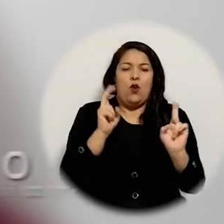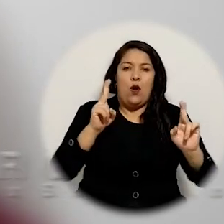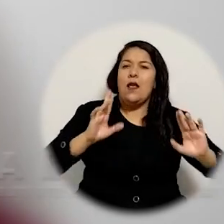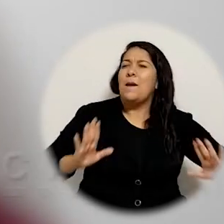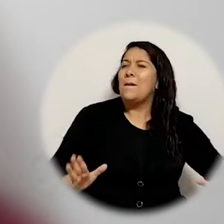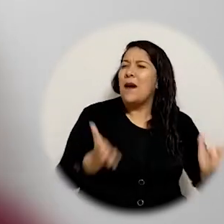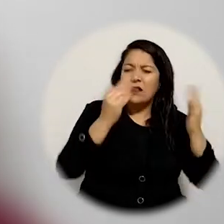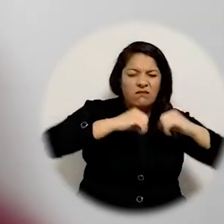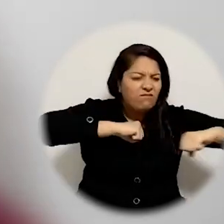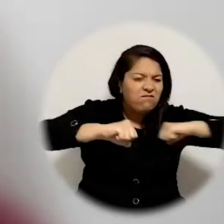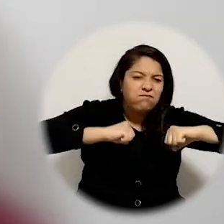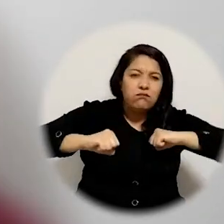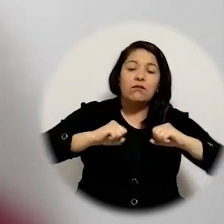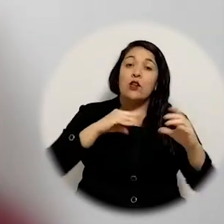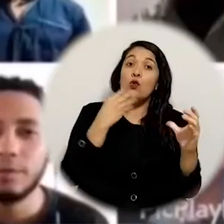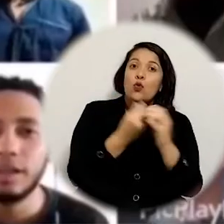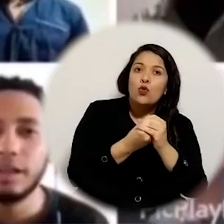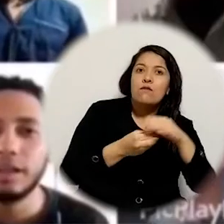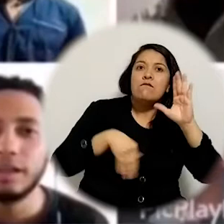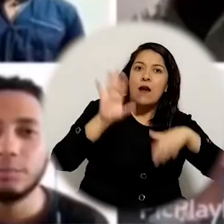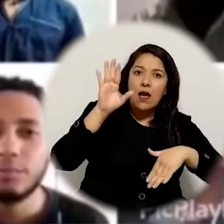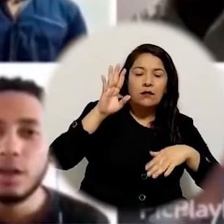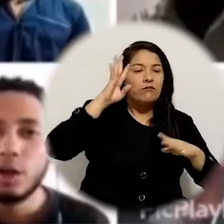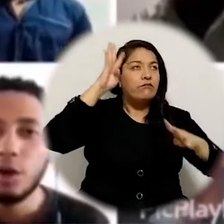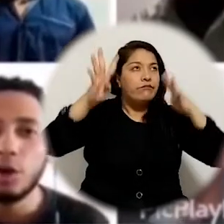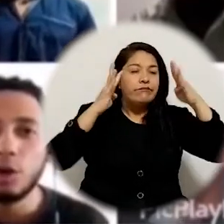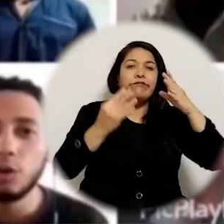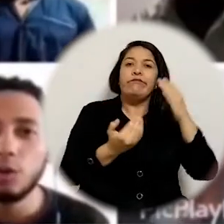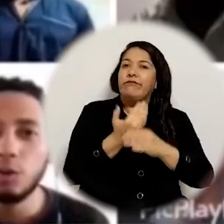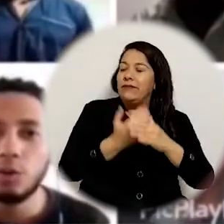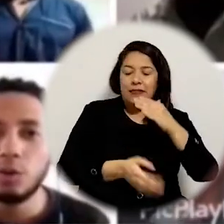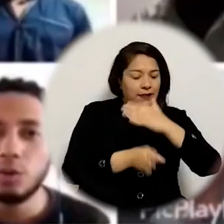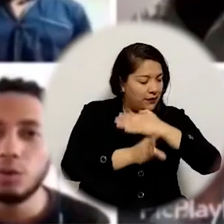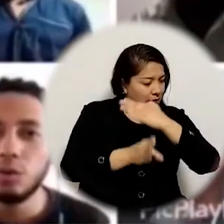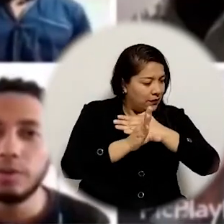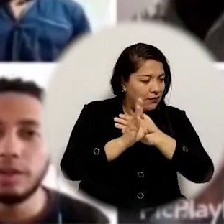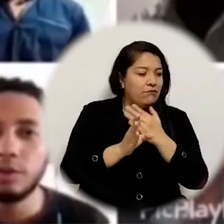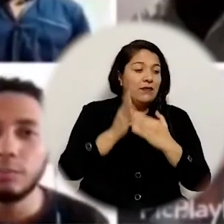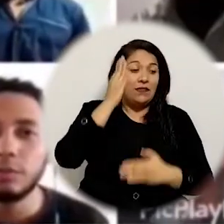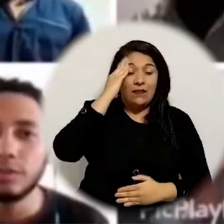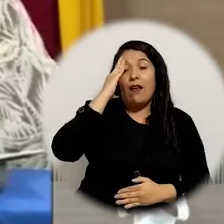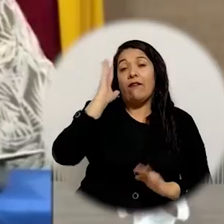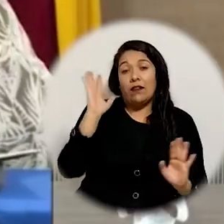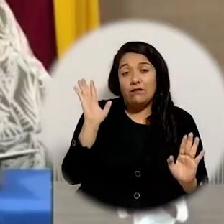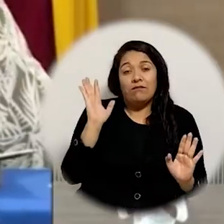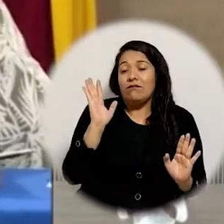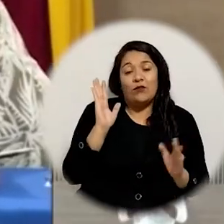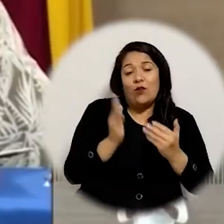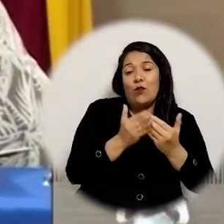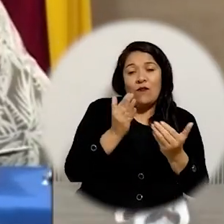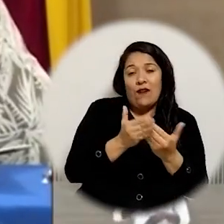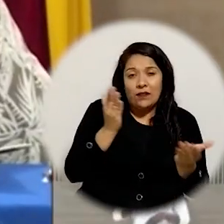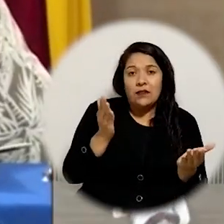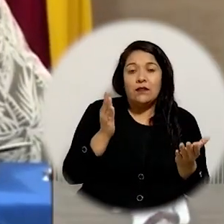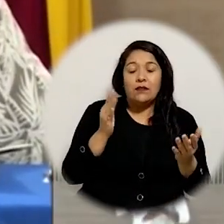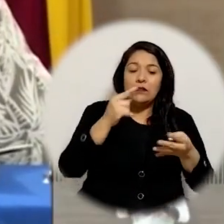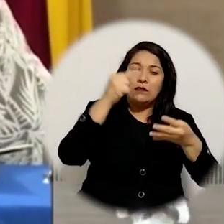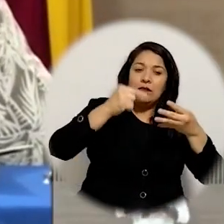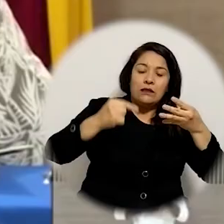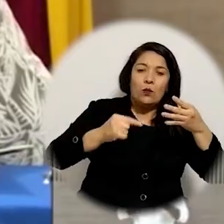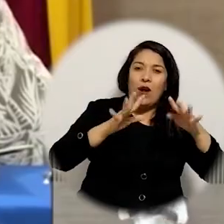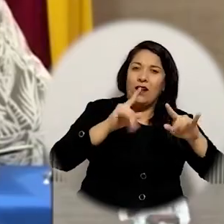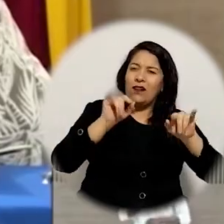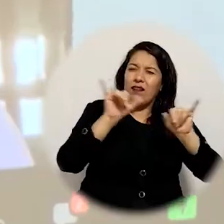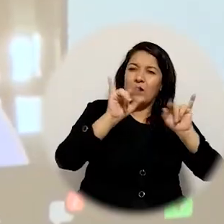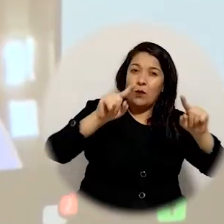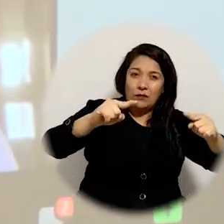universitaria espera aún más aún más inclusión, aún más innovación sabemos que vendrán retos muy importantes